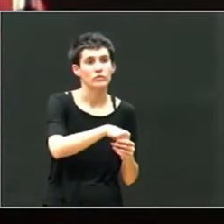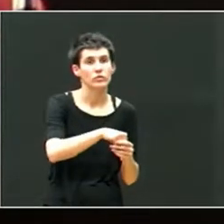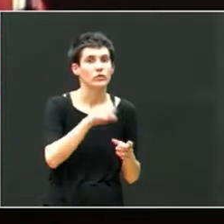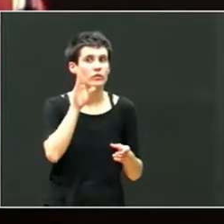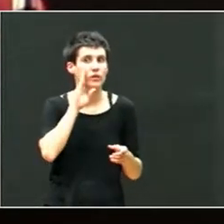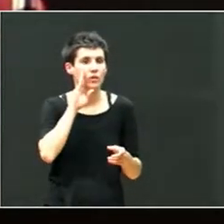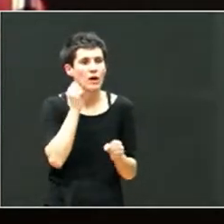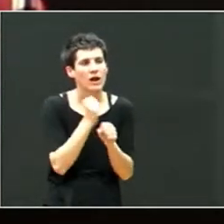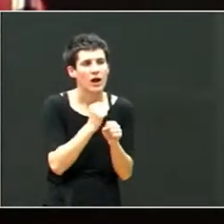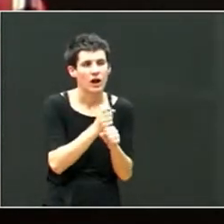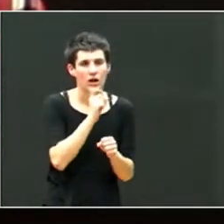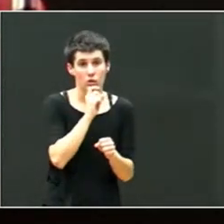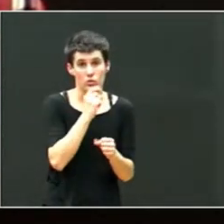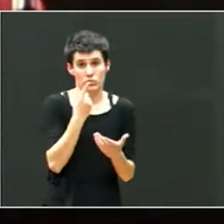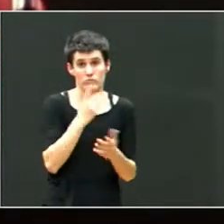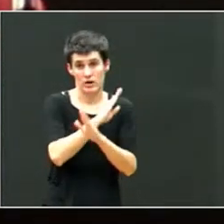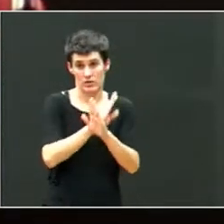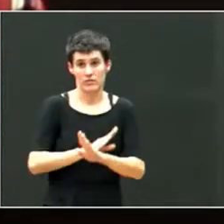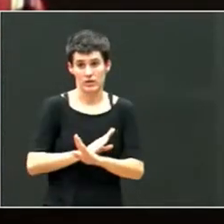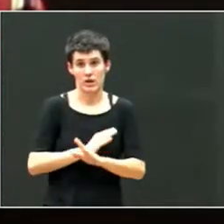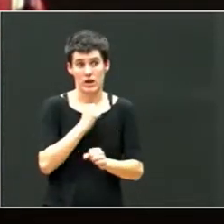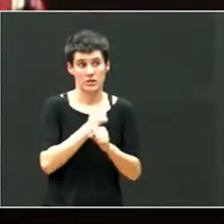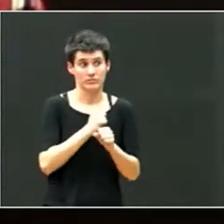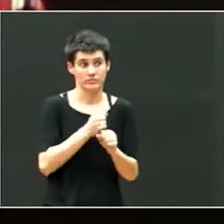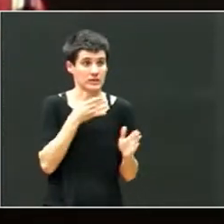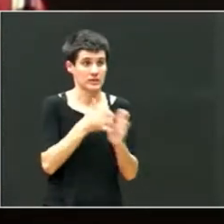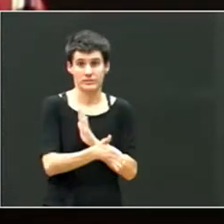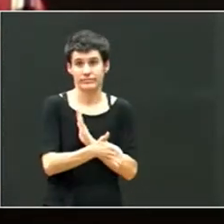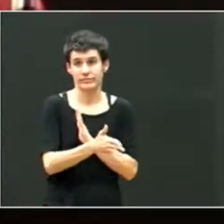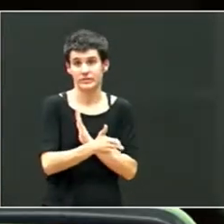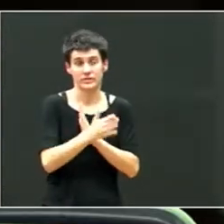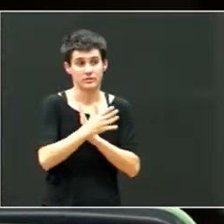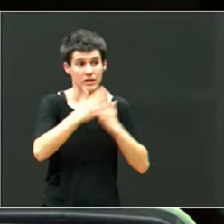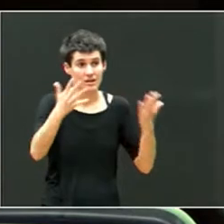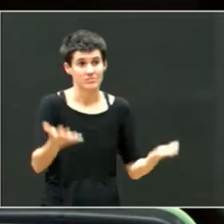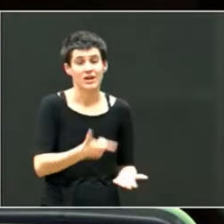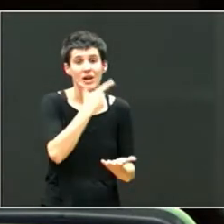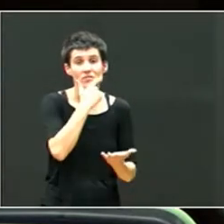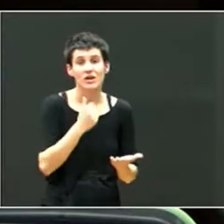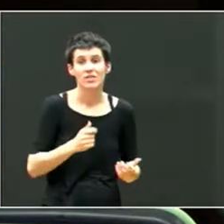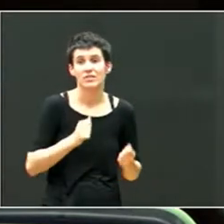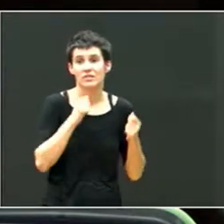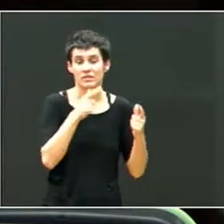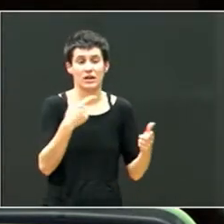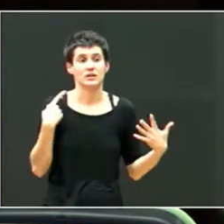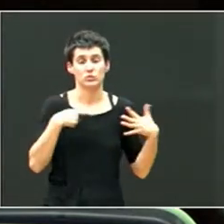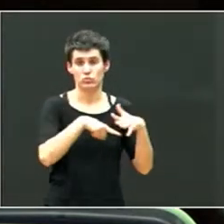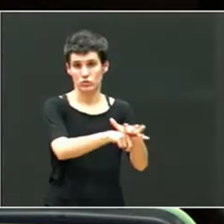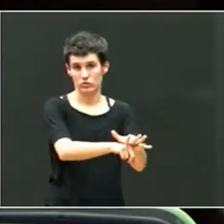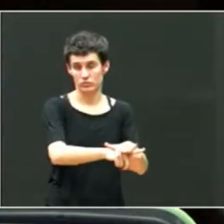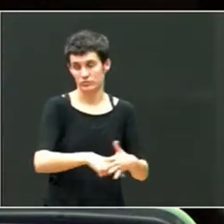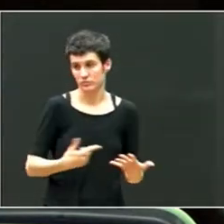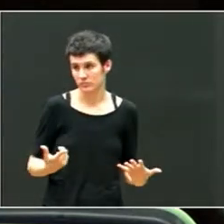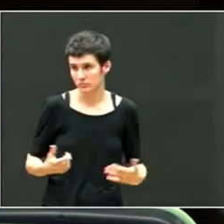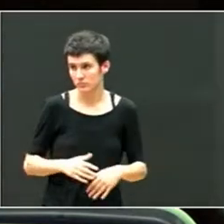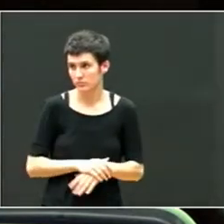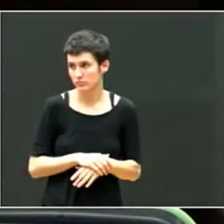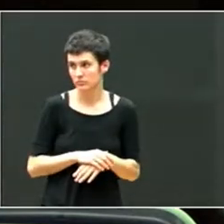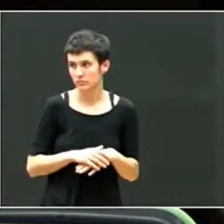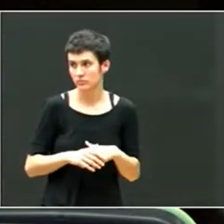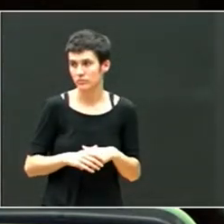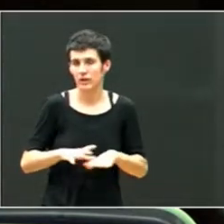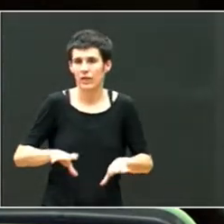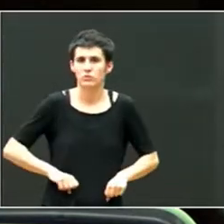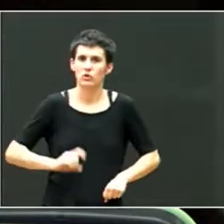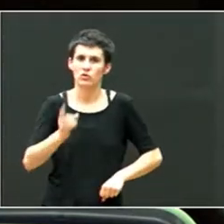integración. El abordaje y el manejo de la condición adoptiva. decir, la adopción ni es un trastorno ni es otra